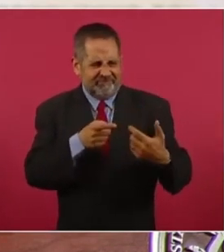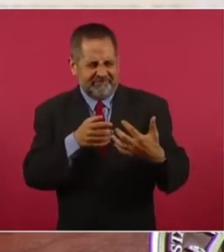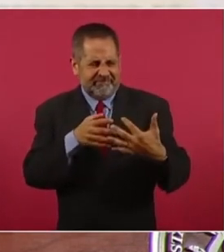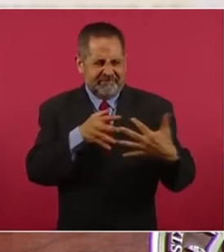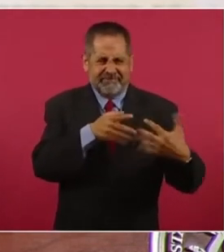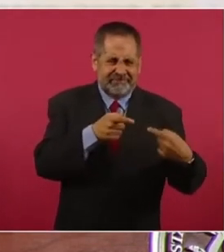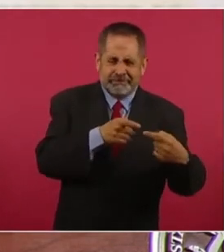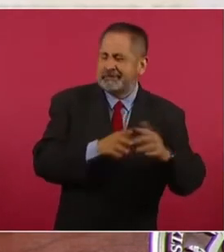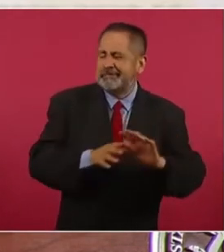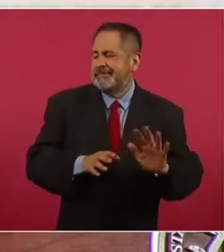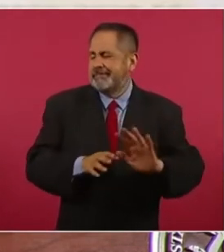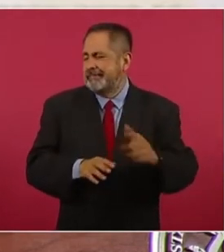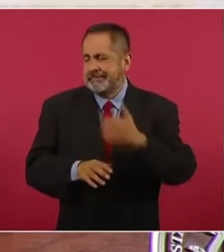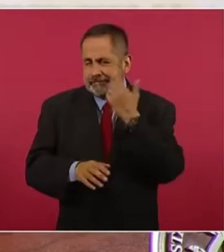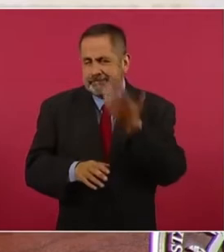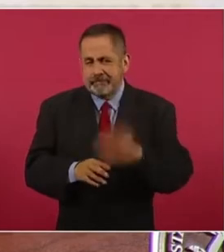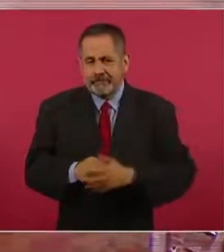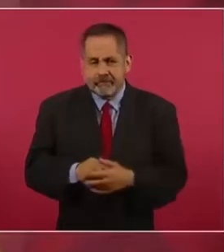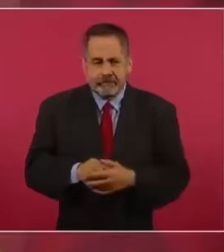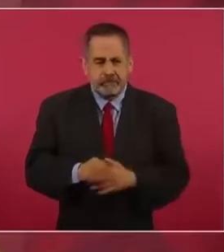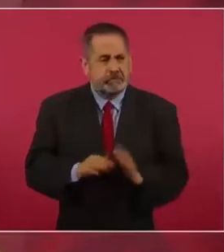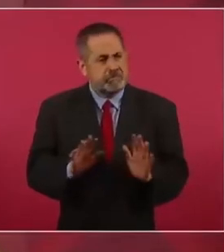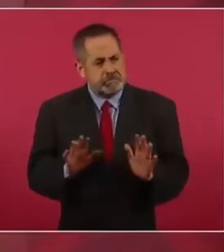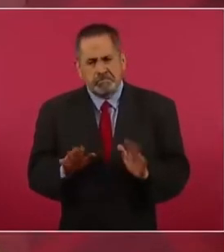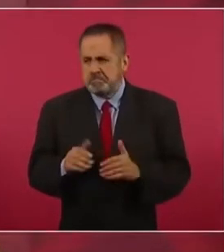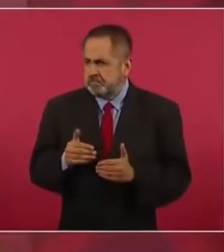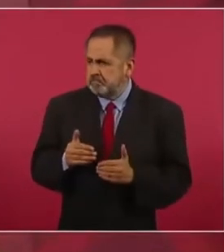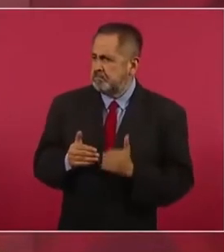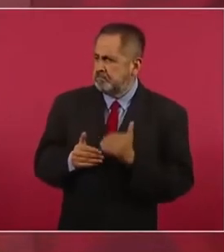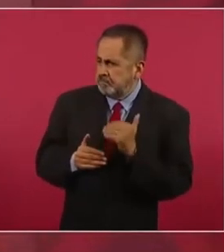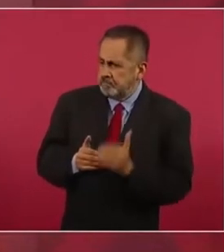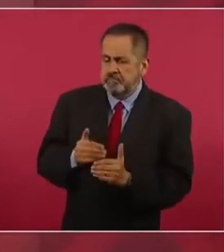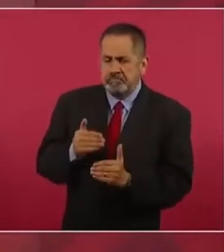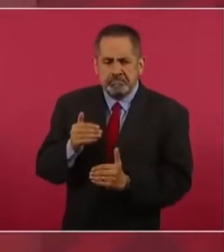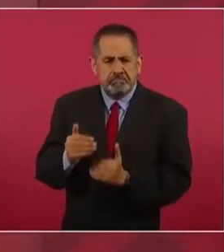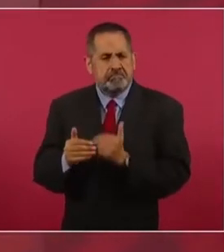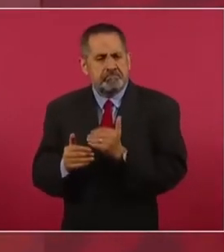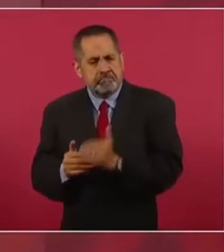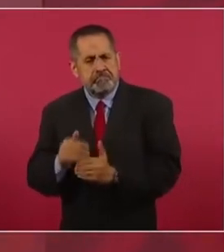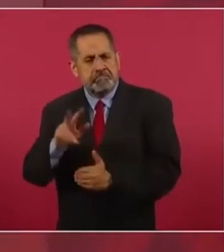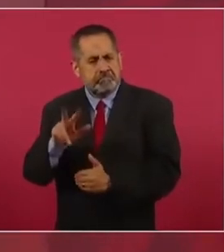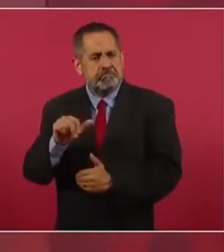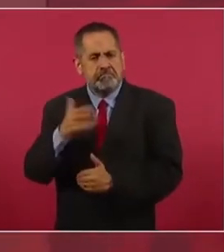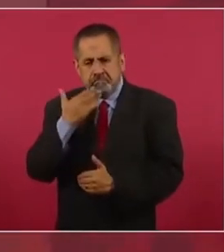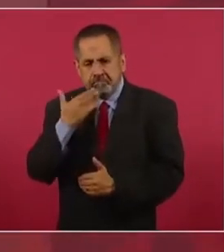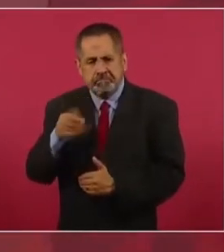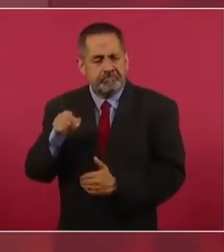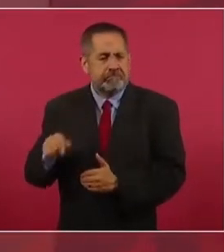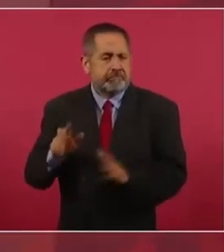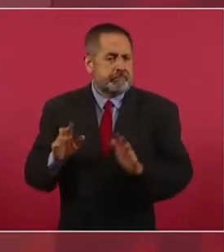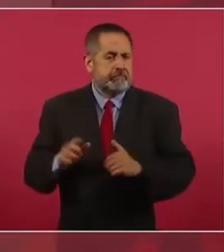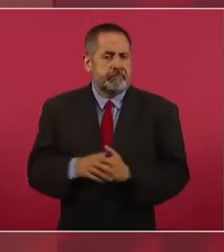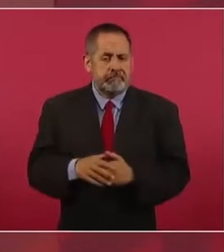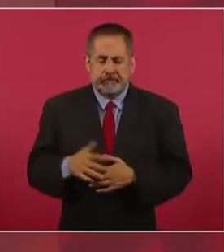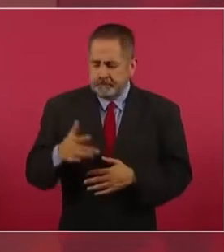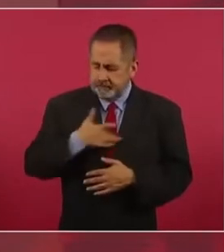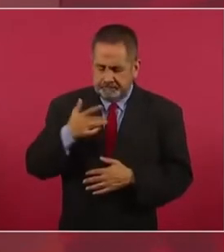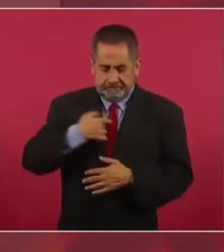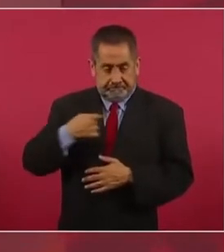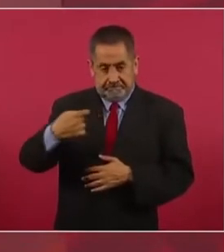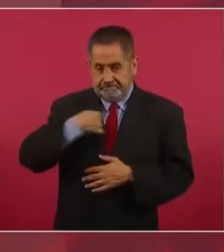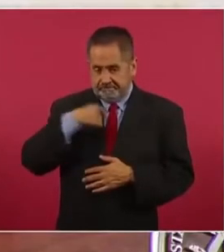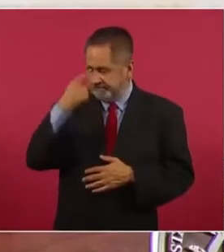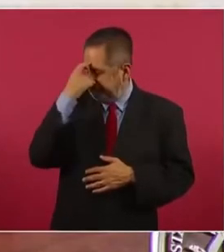Y ahí vamos, avanzando. Y estoy convencido